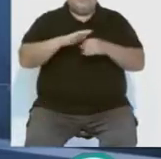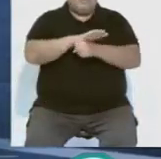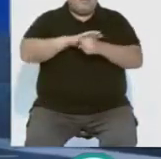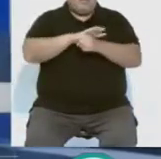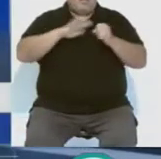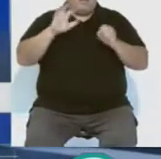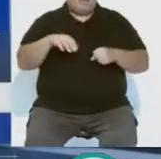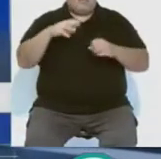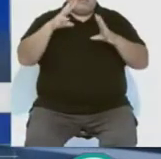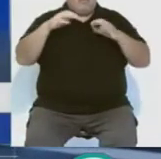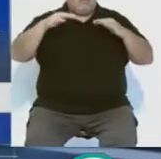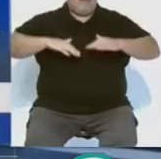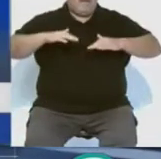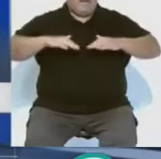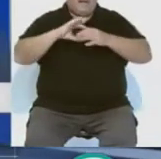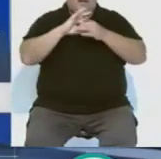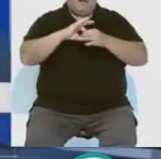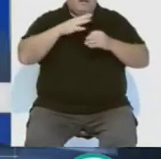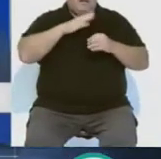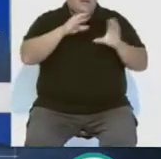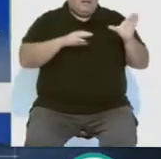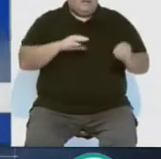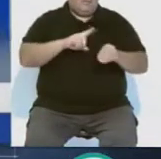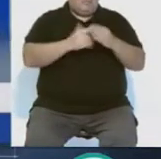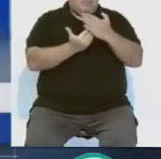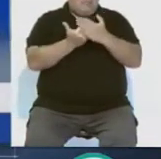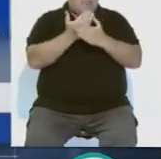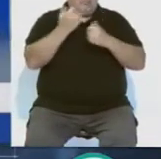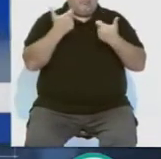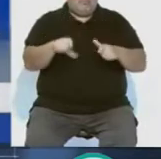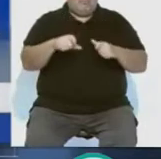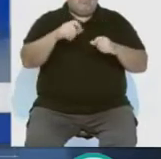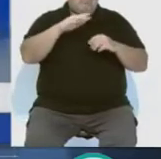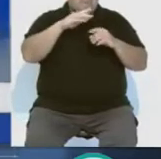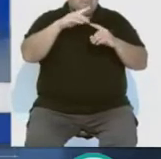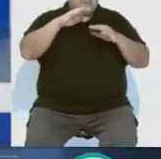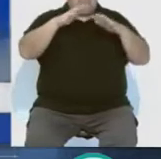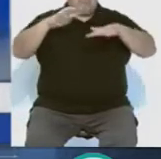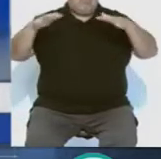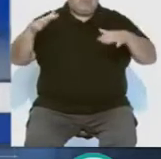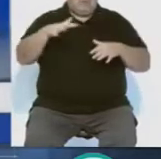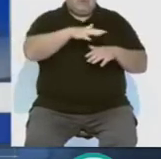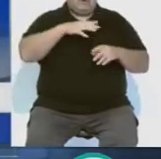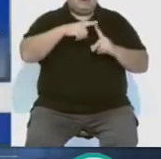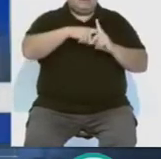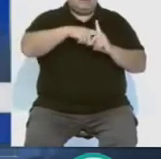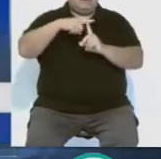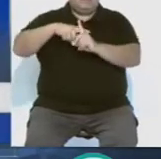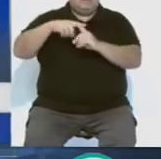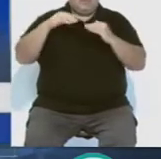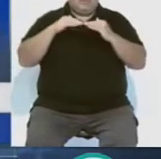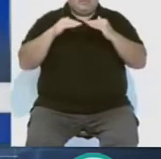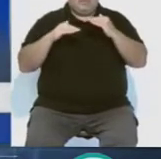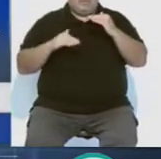provincia se esperan nubes bajas en el interior y en el estrecho a primeras horas del día y menos frecuentes en la costa. Las temperaturas en